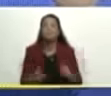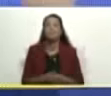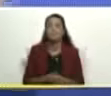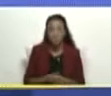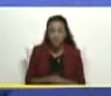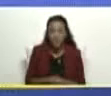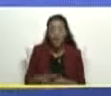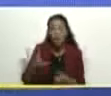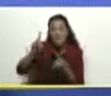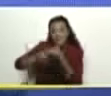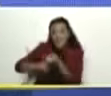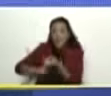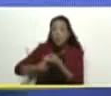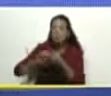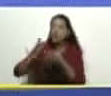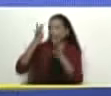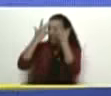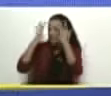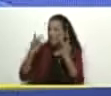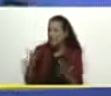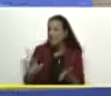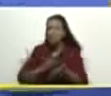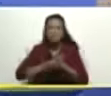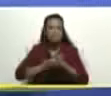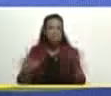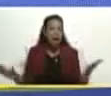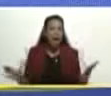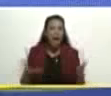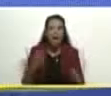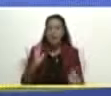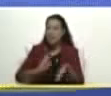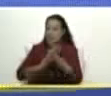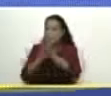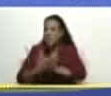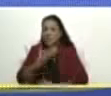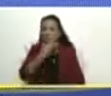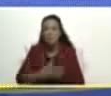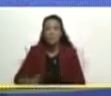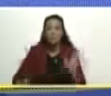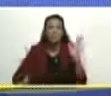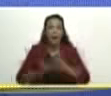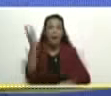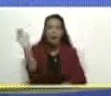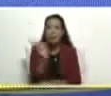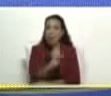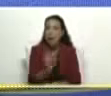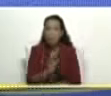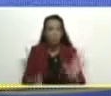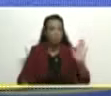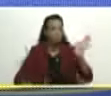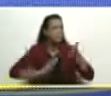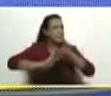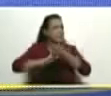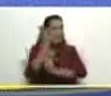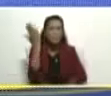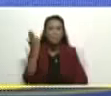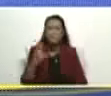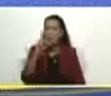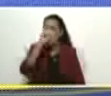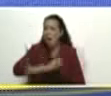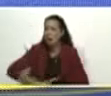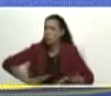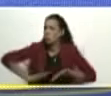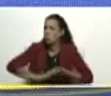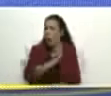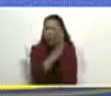Silvia dice que cuando llega el carnaval ya llegó diciembre y se acabó el año. Casi. Casi, casi.